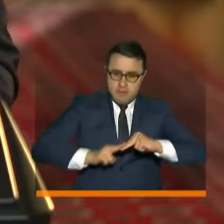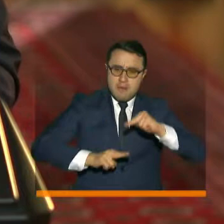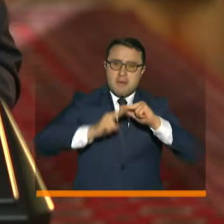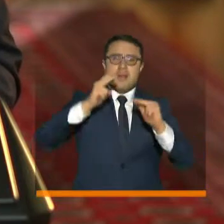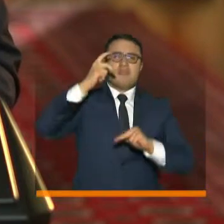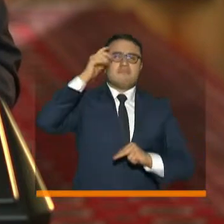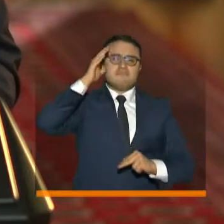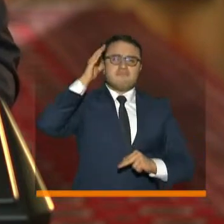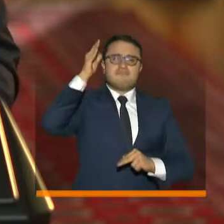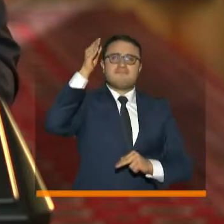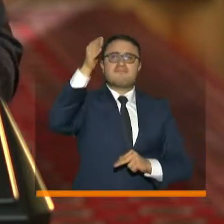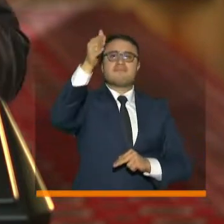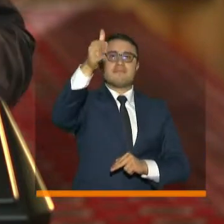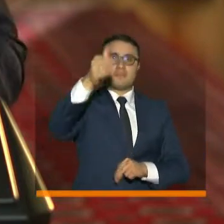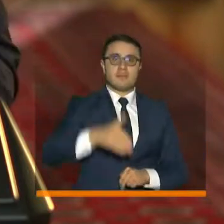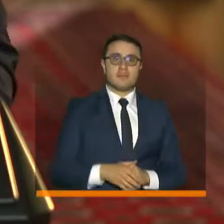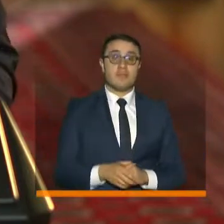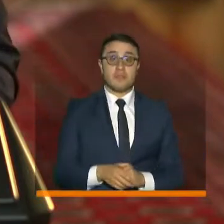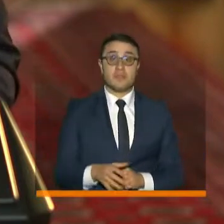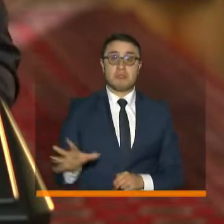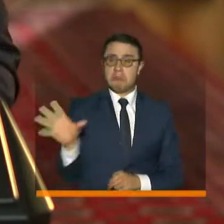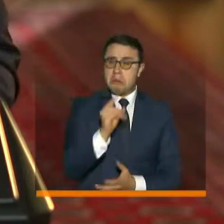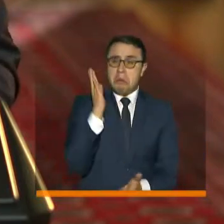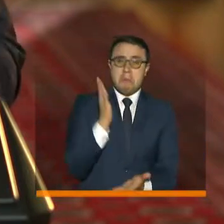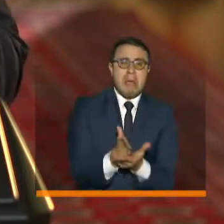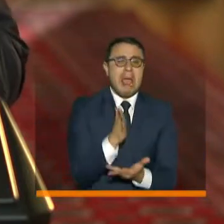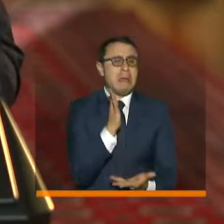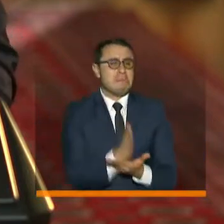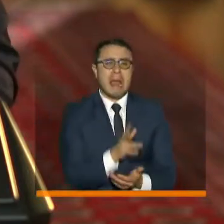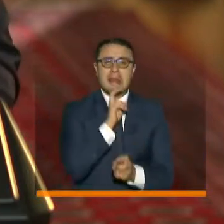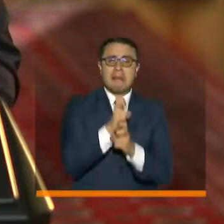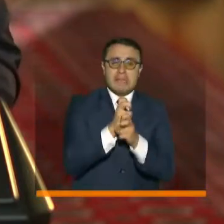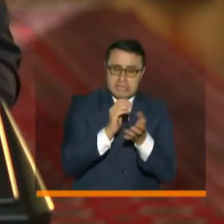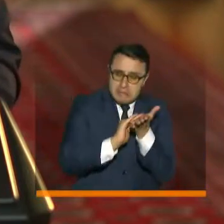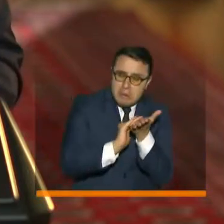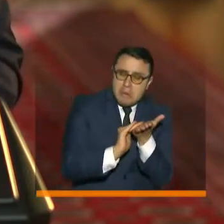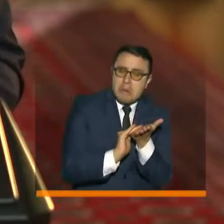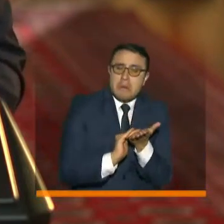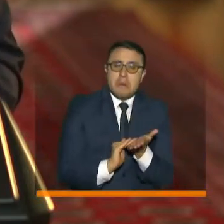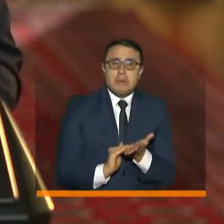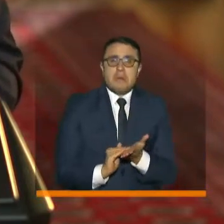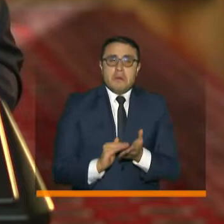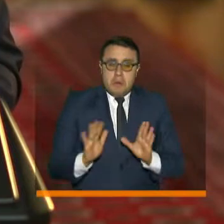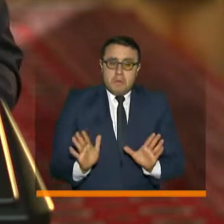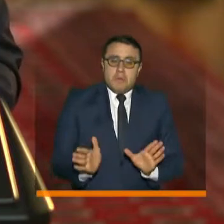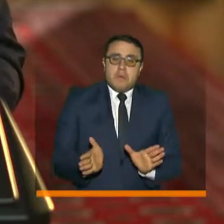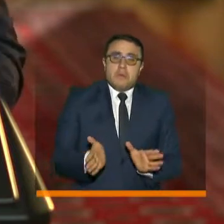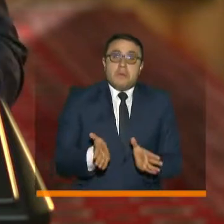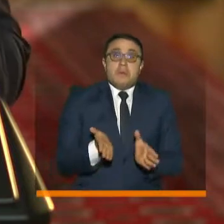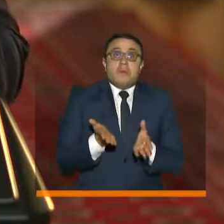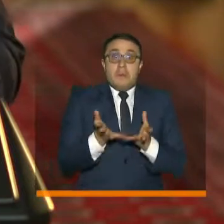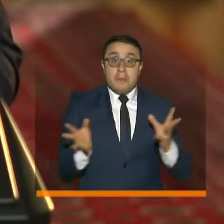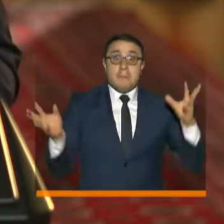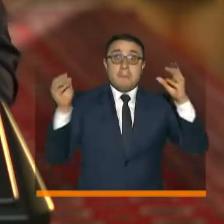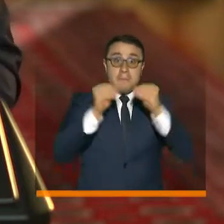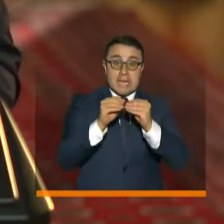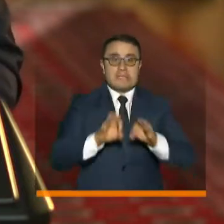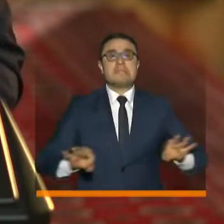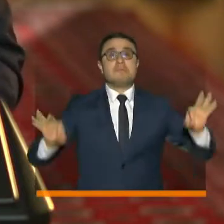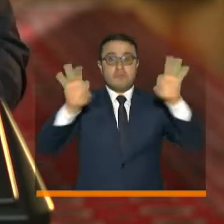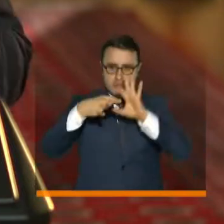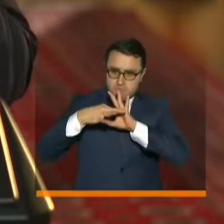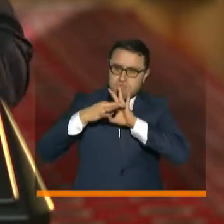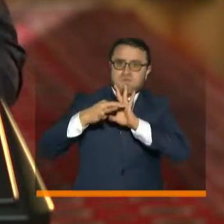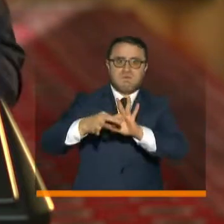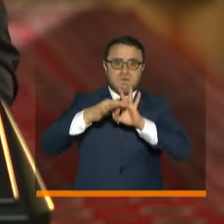para hacerlo sanjando heridas, sanándolas, pero al mismo tiempo para que la fraternidad